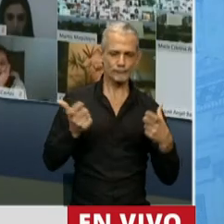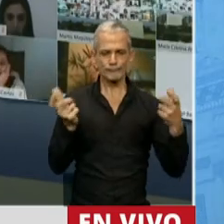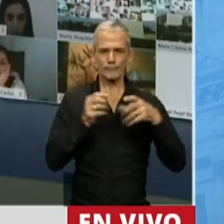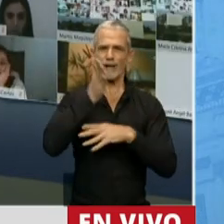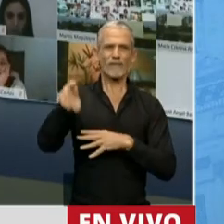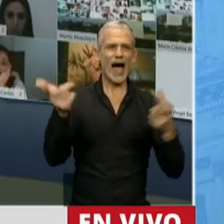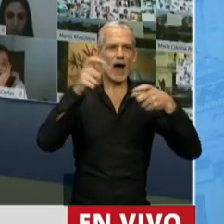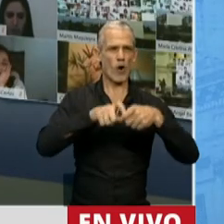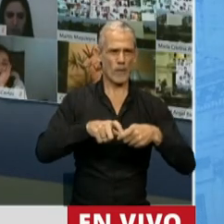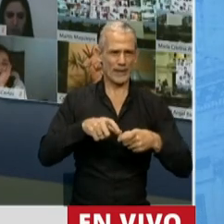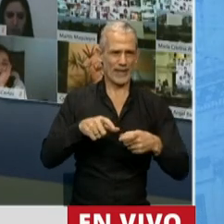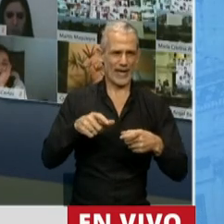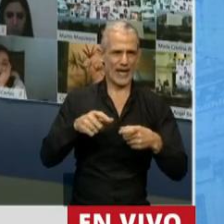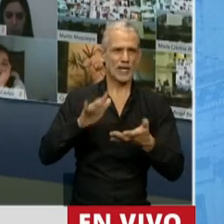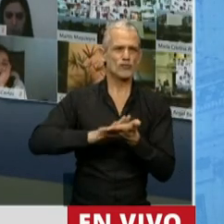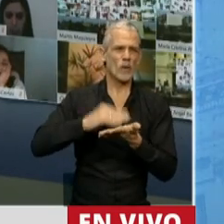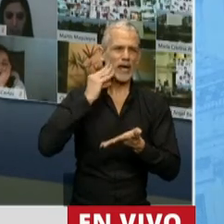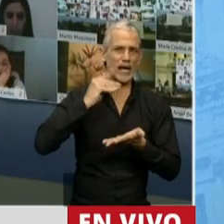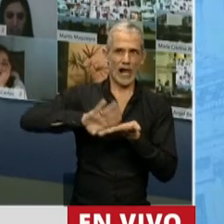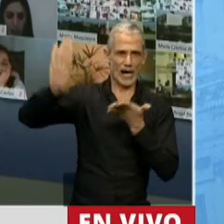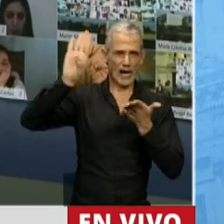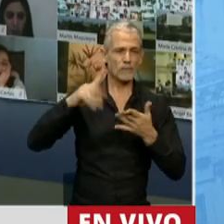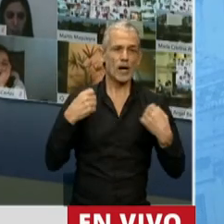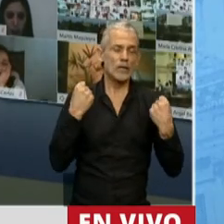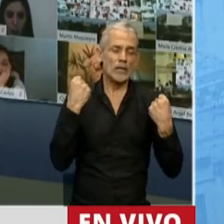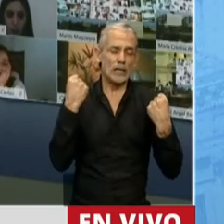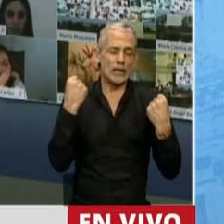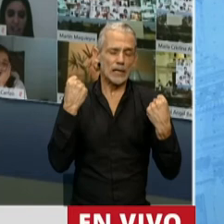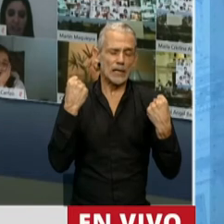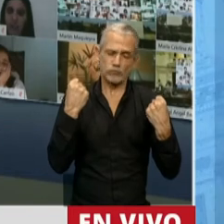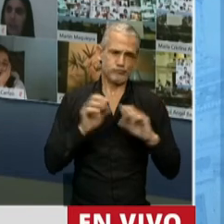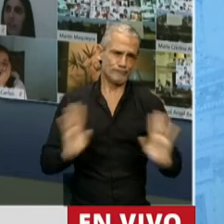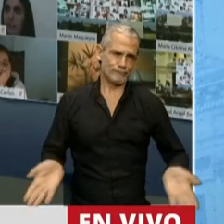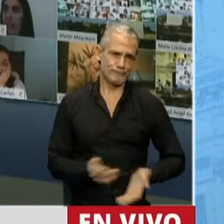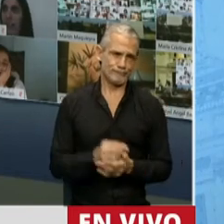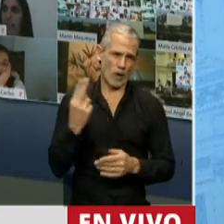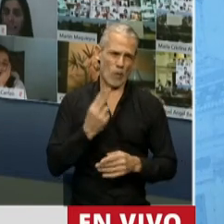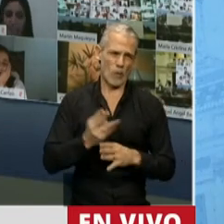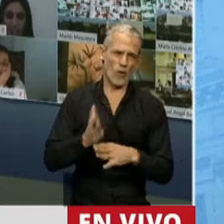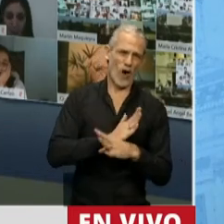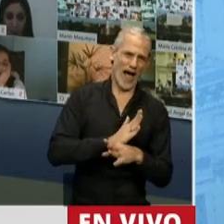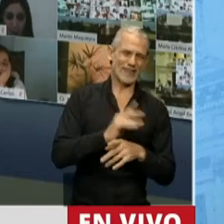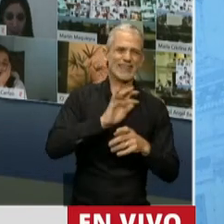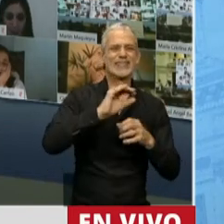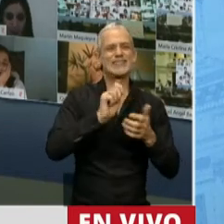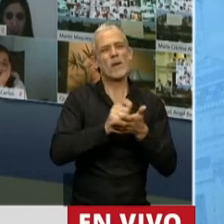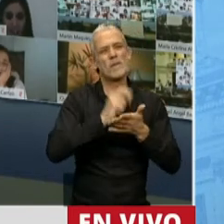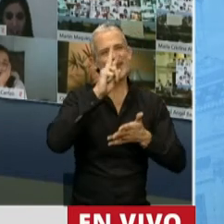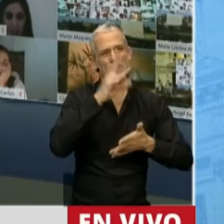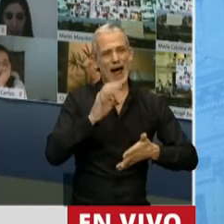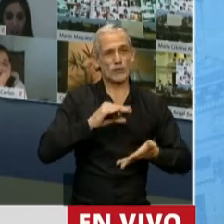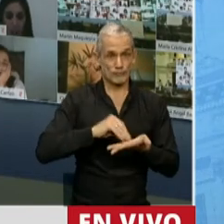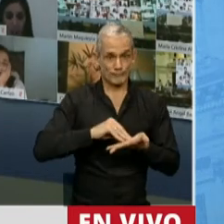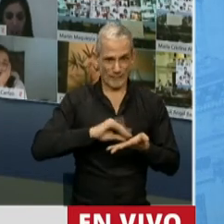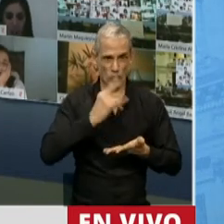del Comité de Descolonización. Pero las fuerzas no le alcanzaron y partió antes en el mes de marzo aquí en